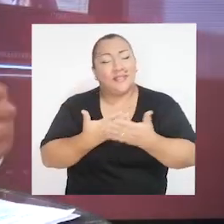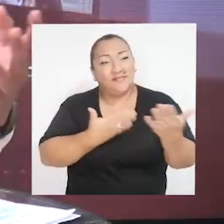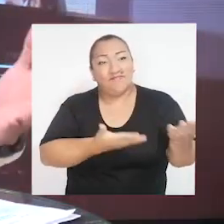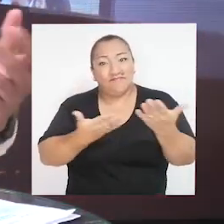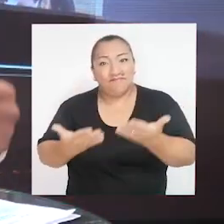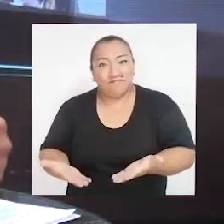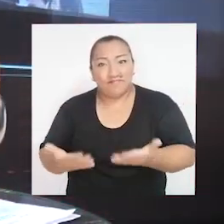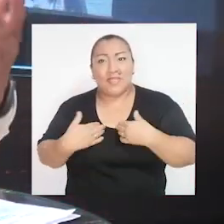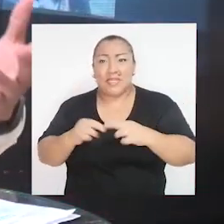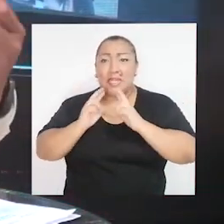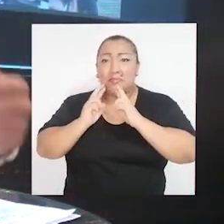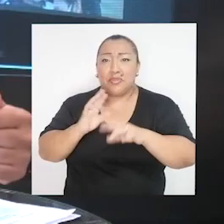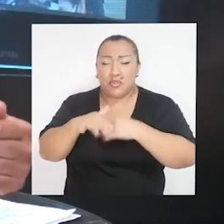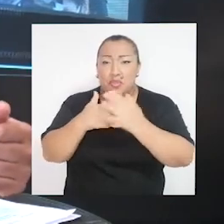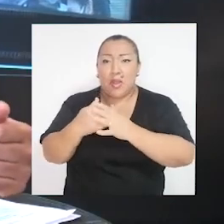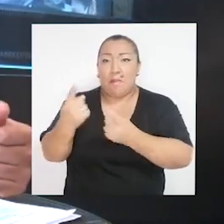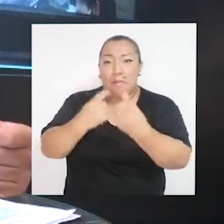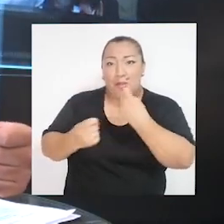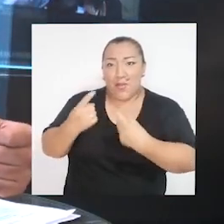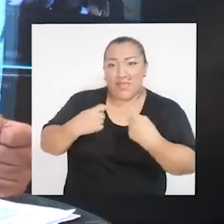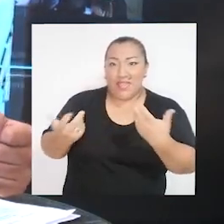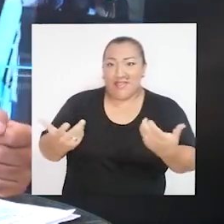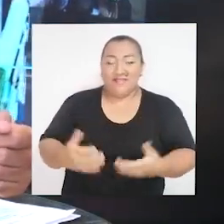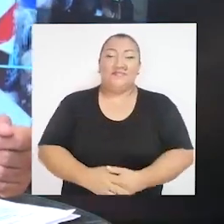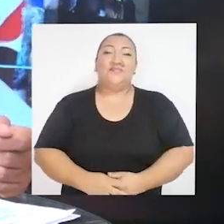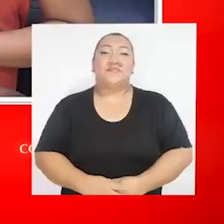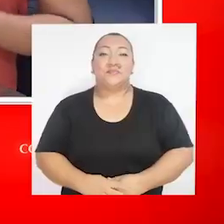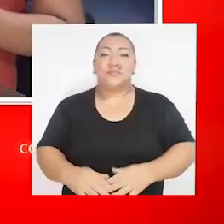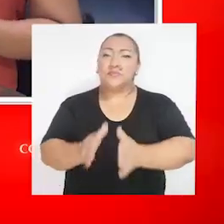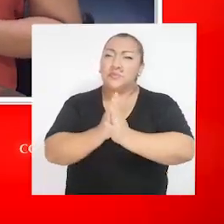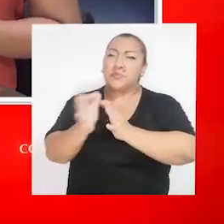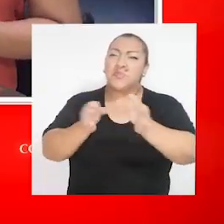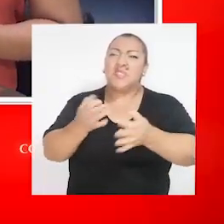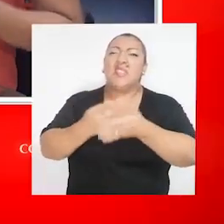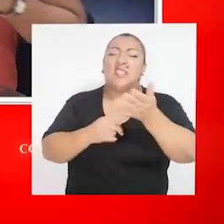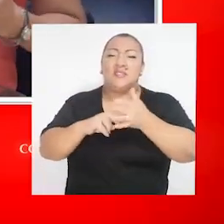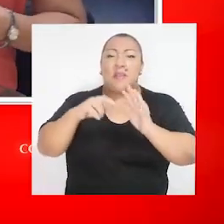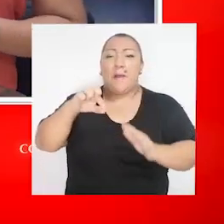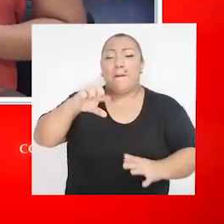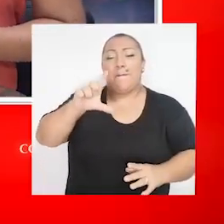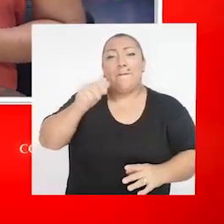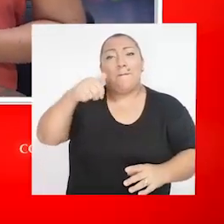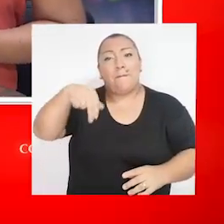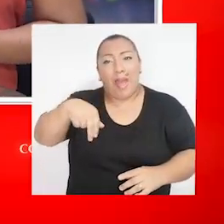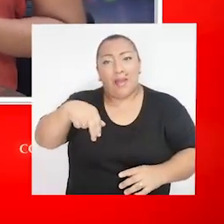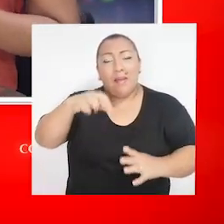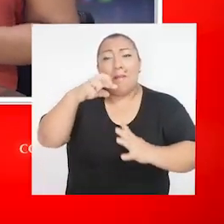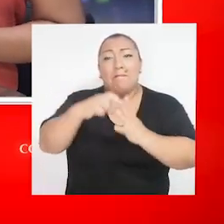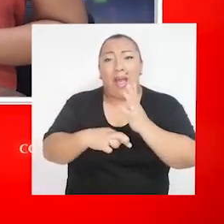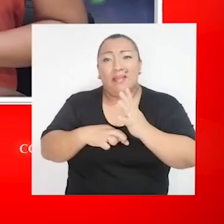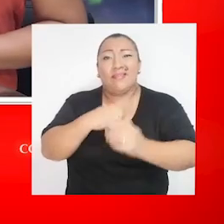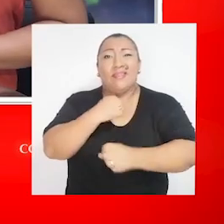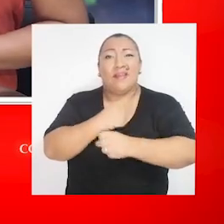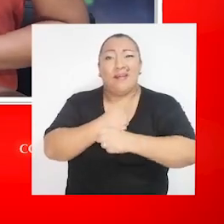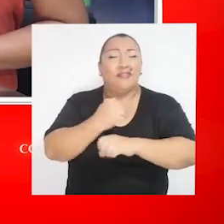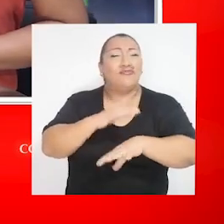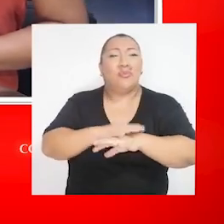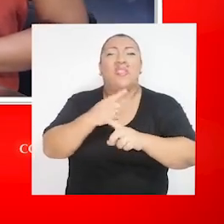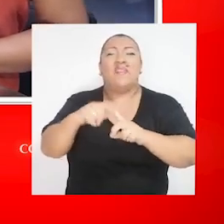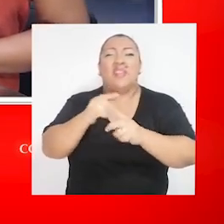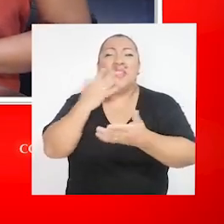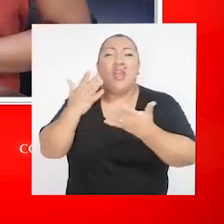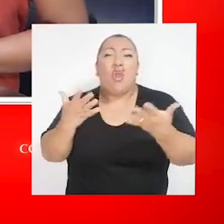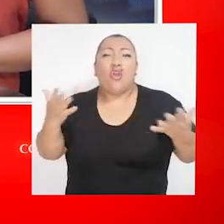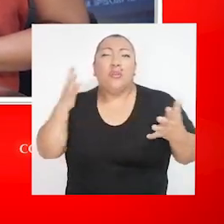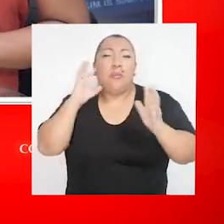Diana. Siempre es un placer estar aquí, dispuesto a responder lo que haga falta. ¿Podría explicarnos qué es el plan de prevención y reducción de riesgos de desastres